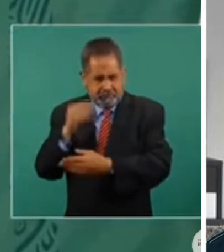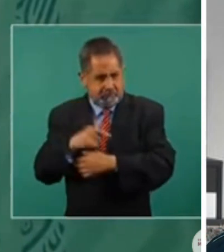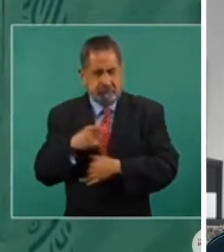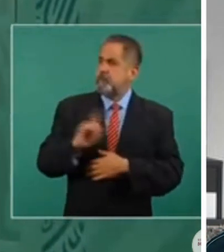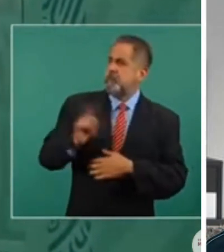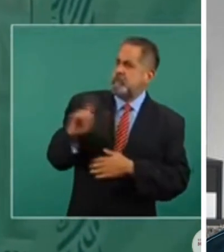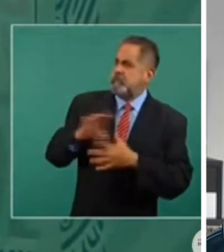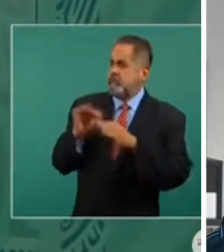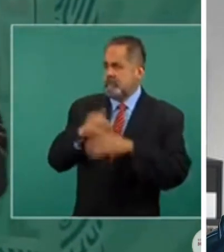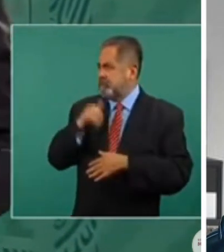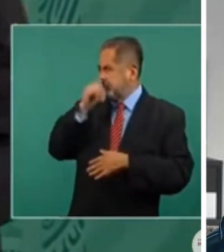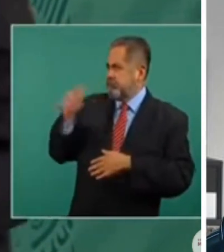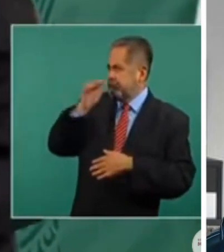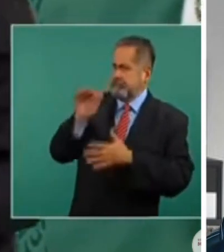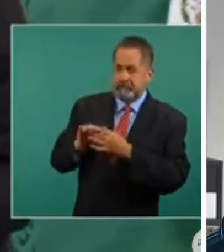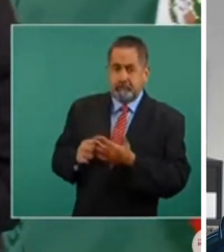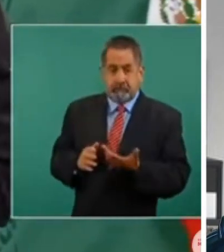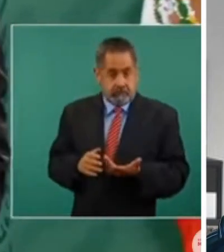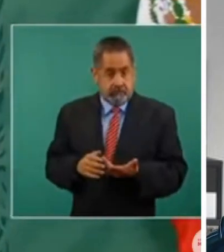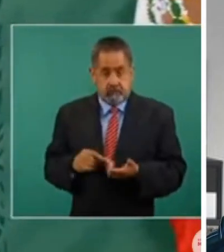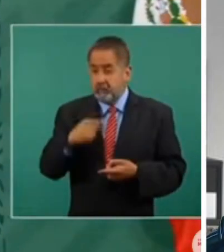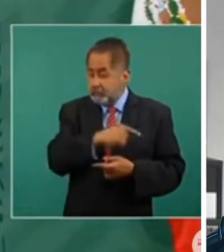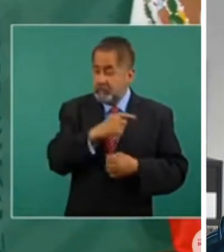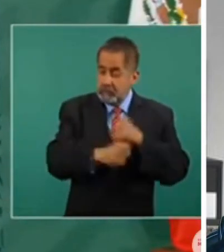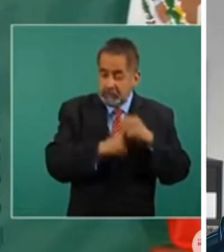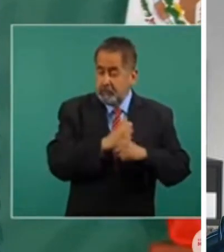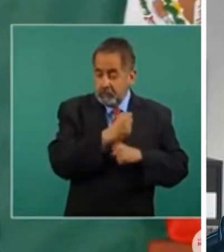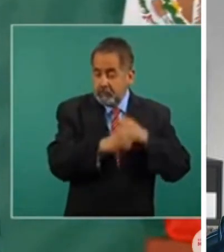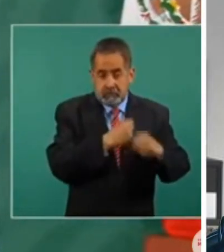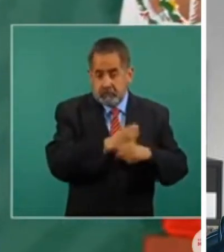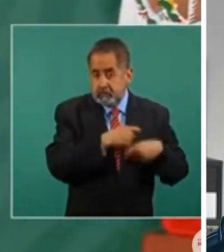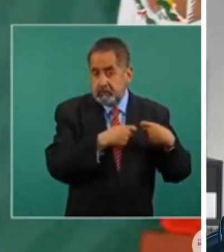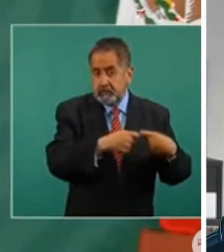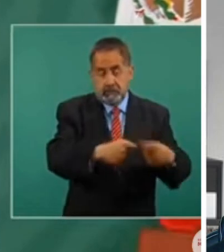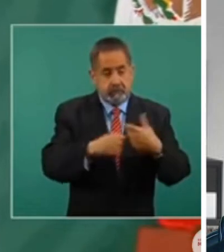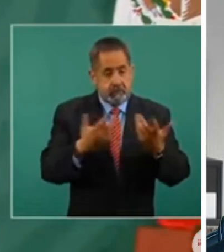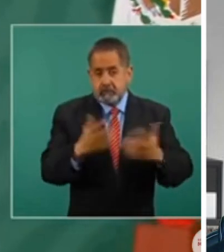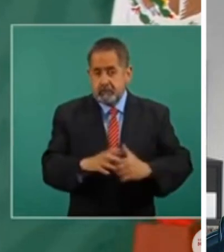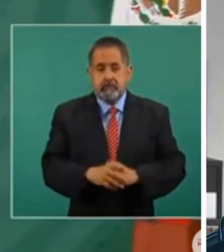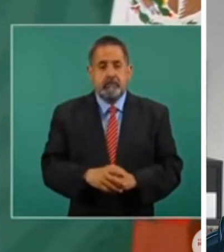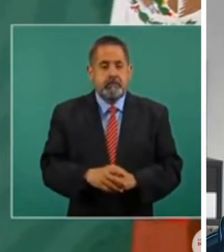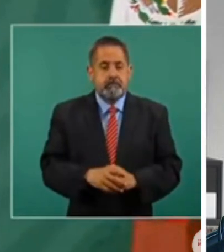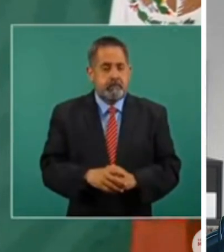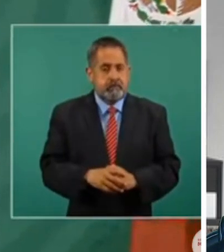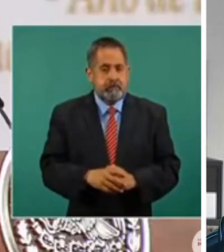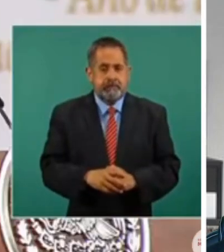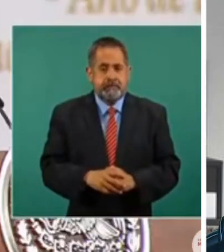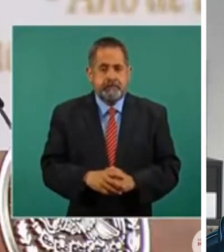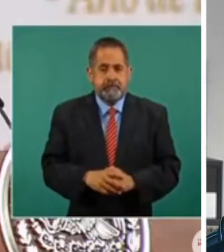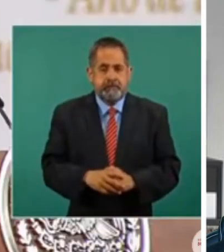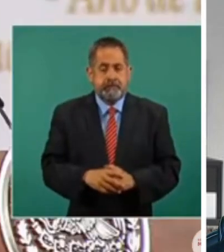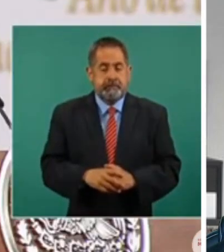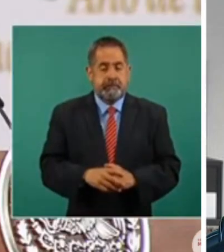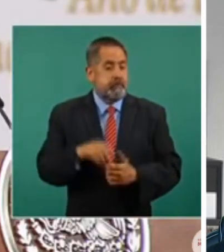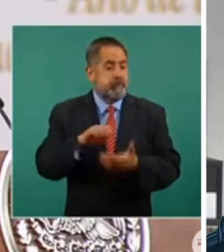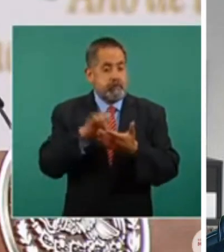manifiestan. Así lo han hecho en otros tiempos. Que la